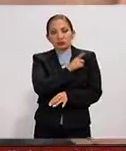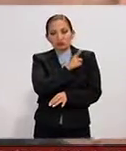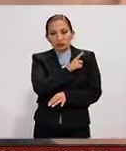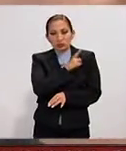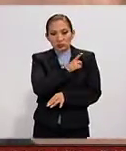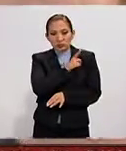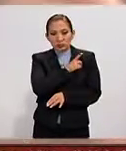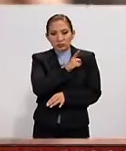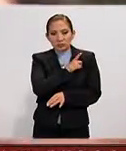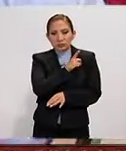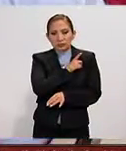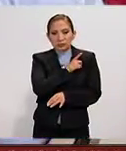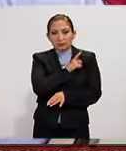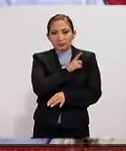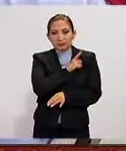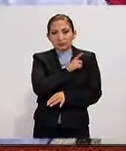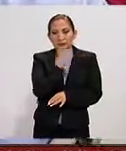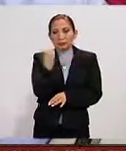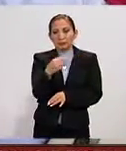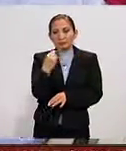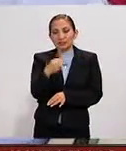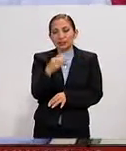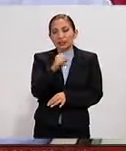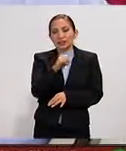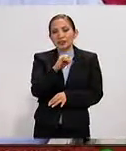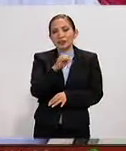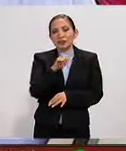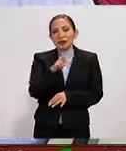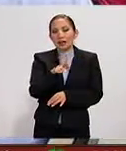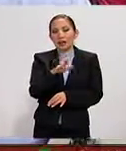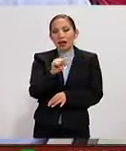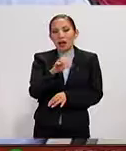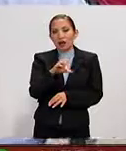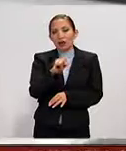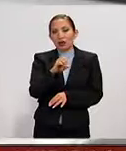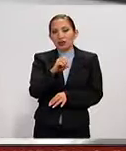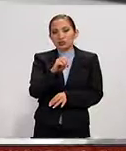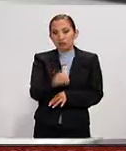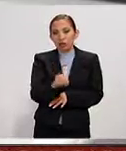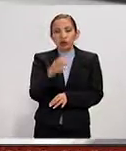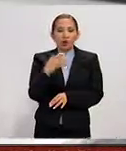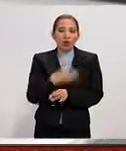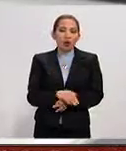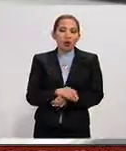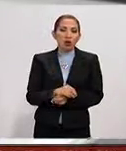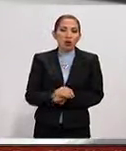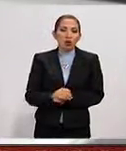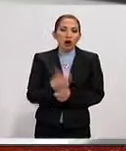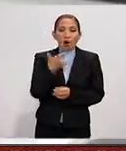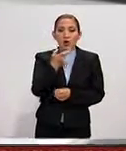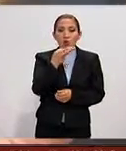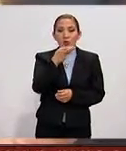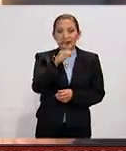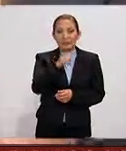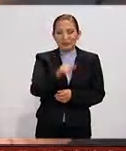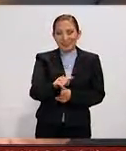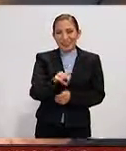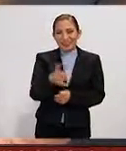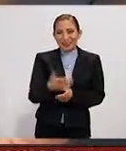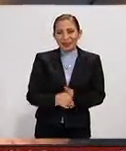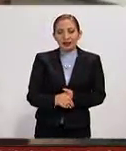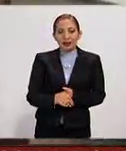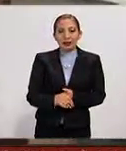bueno, este es algo llamado ciberacoso o cibergrooming también. El